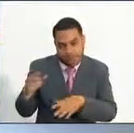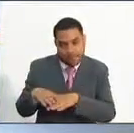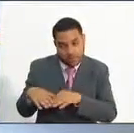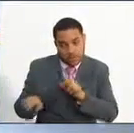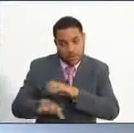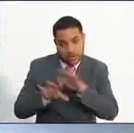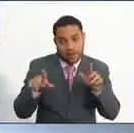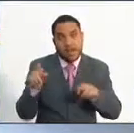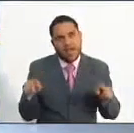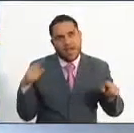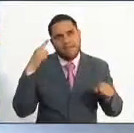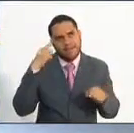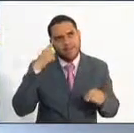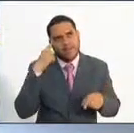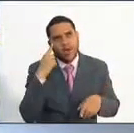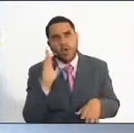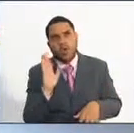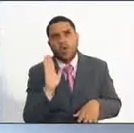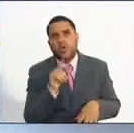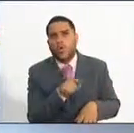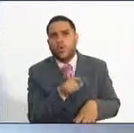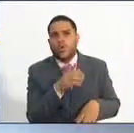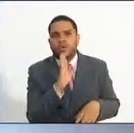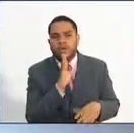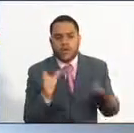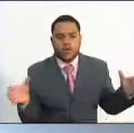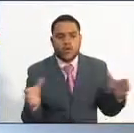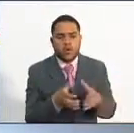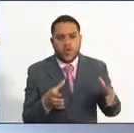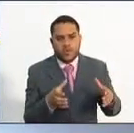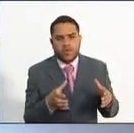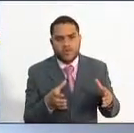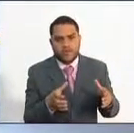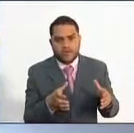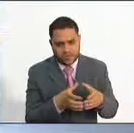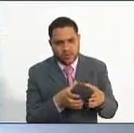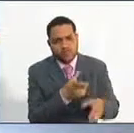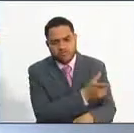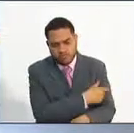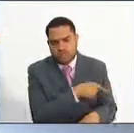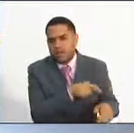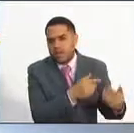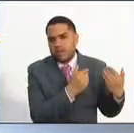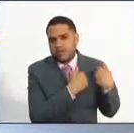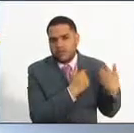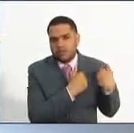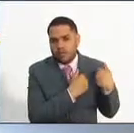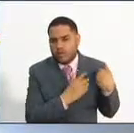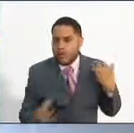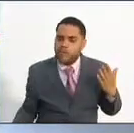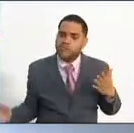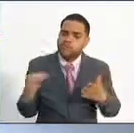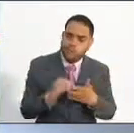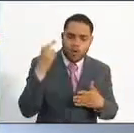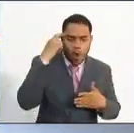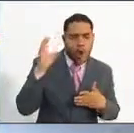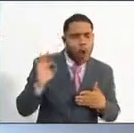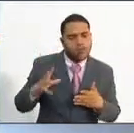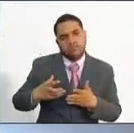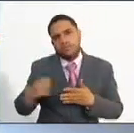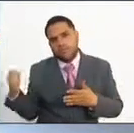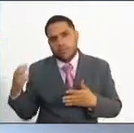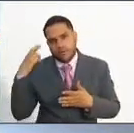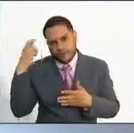claro porque muchas veces los aspirantes creen que la Comisión puede libremente incluir o excluir